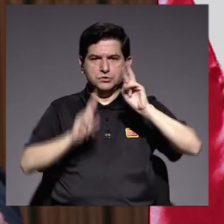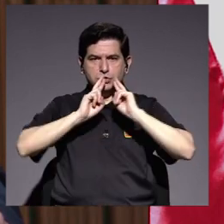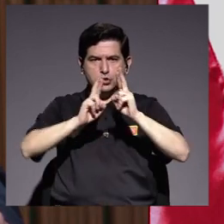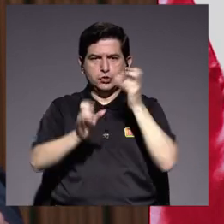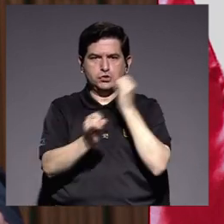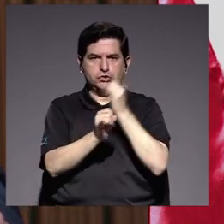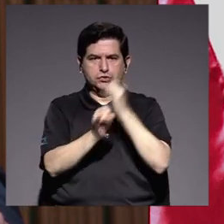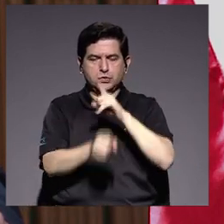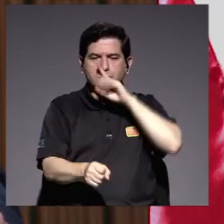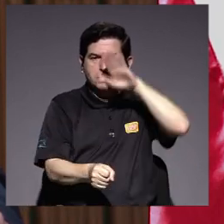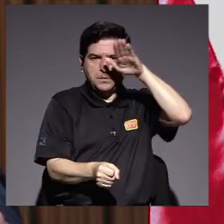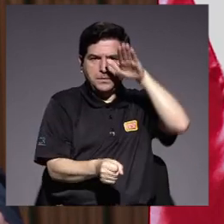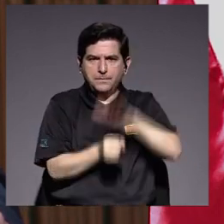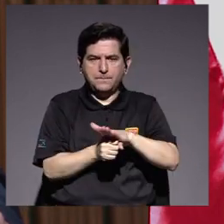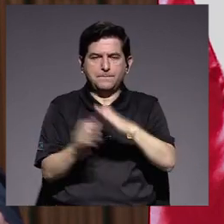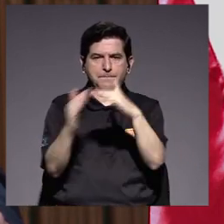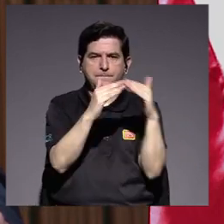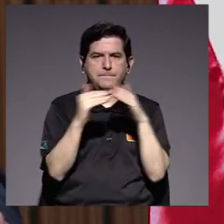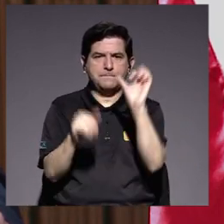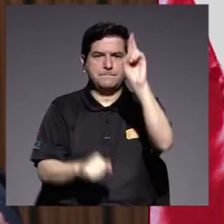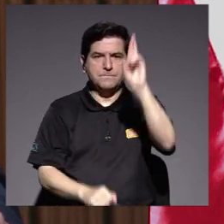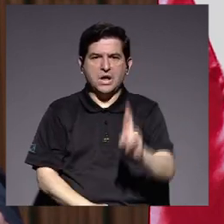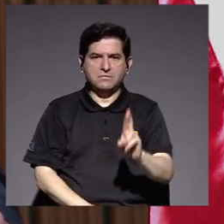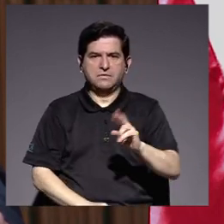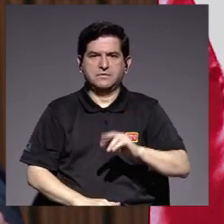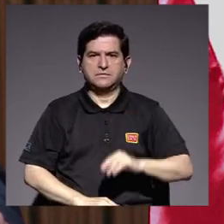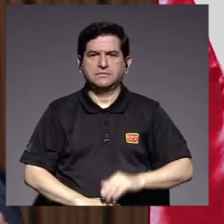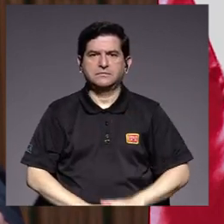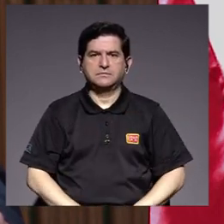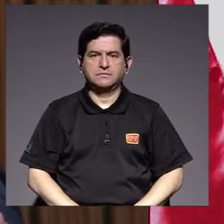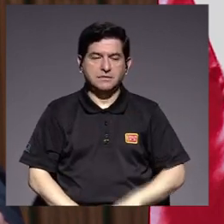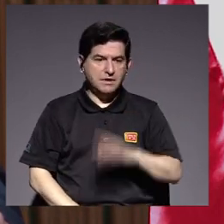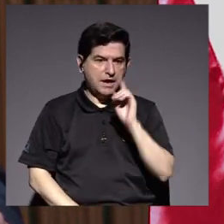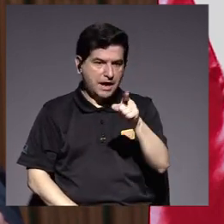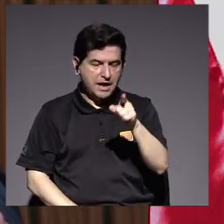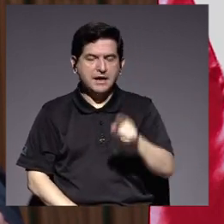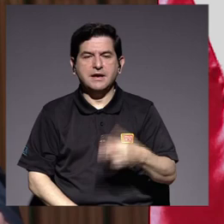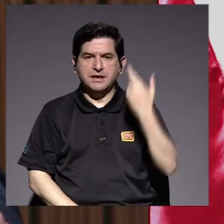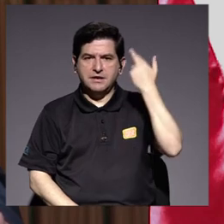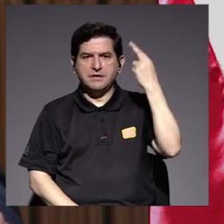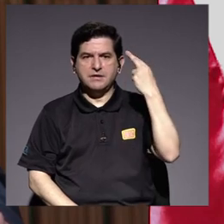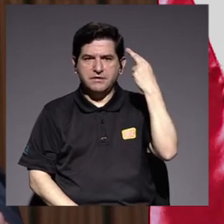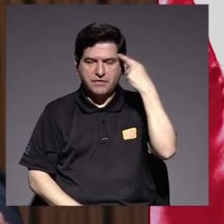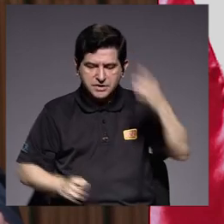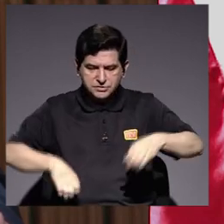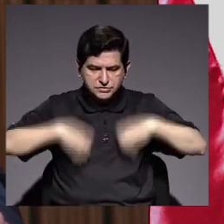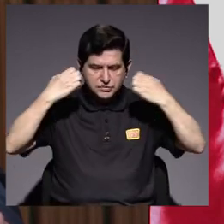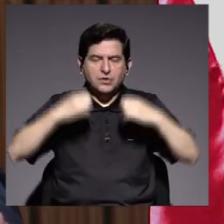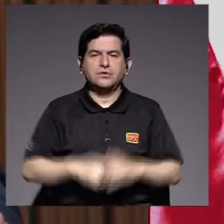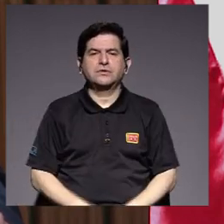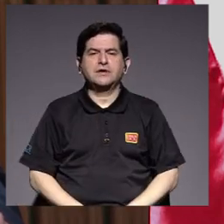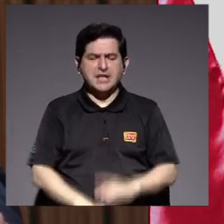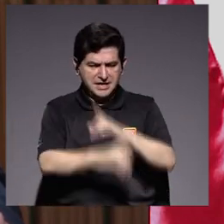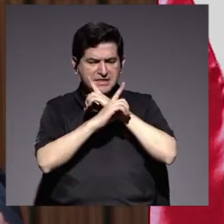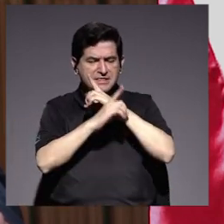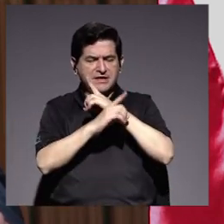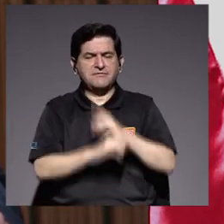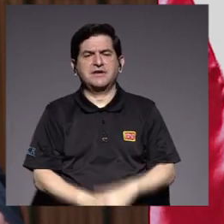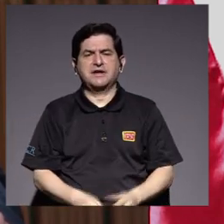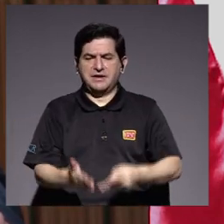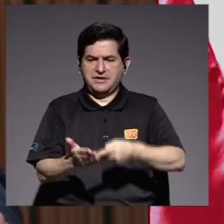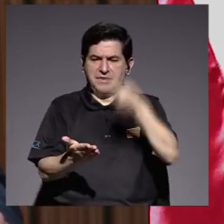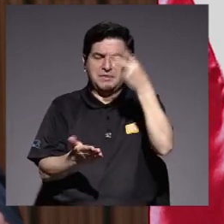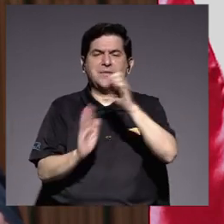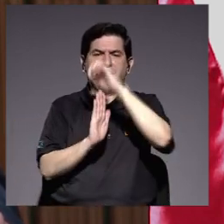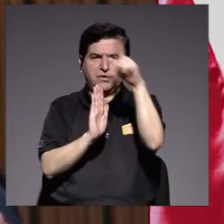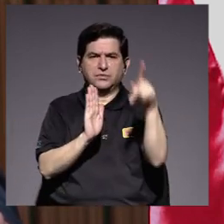una institución comprometida con el pueblo costarricense. Al cual se debe, hemos perseverado en defender la vigencia de nuestra